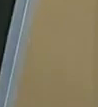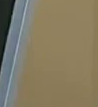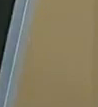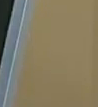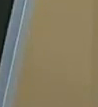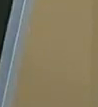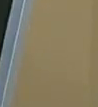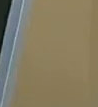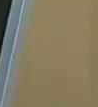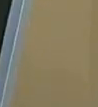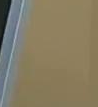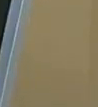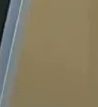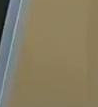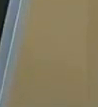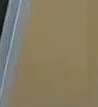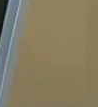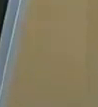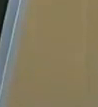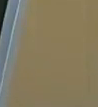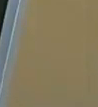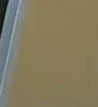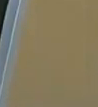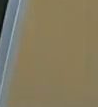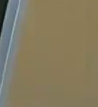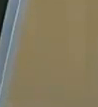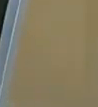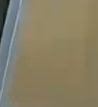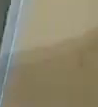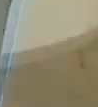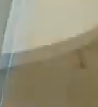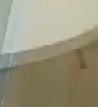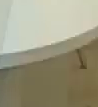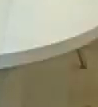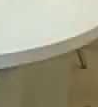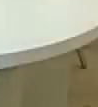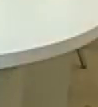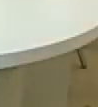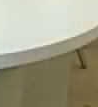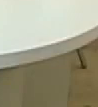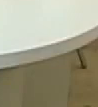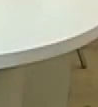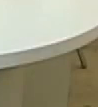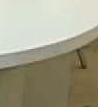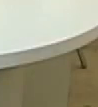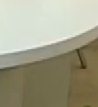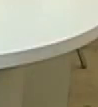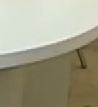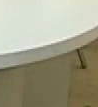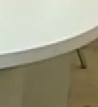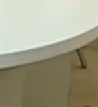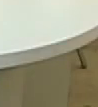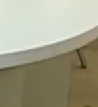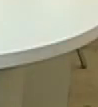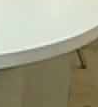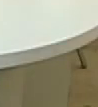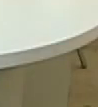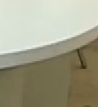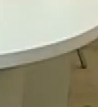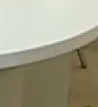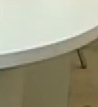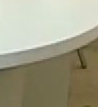Valis, o quienes tuvieron algún tipo de contacto con el Comando de la Guardia Costera, que son los principales focos